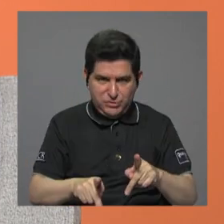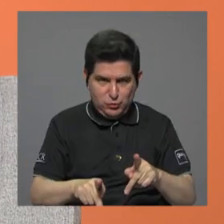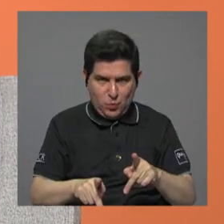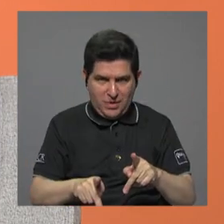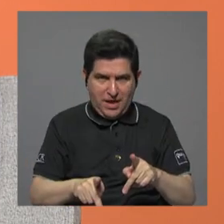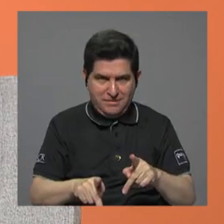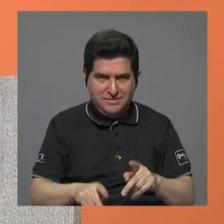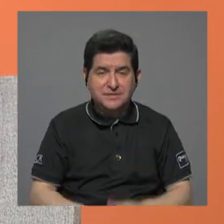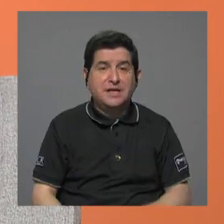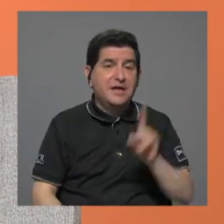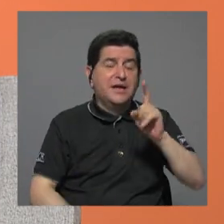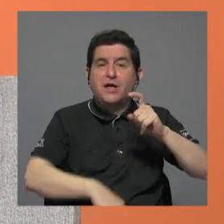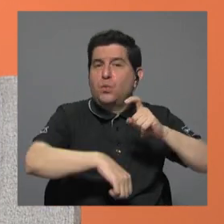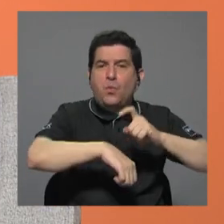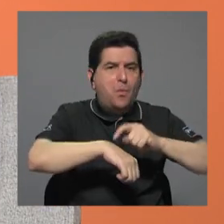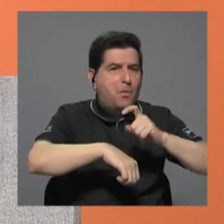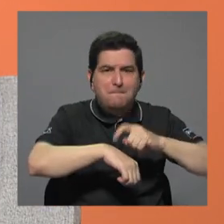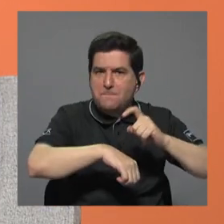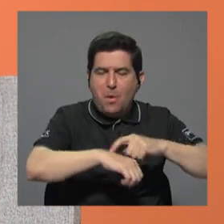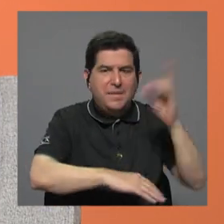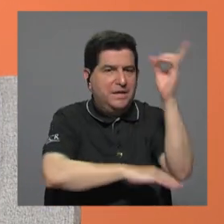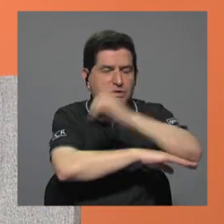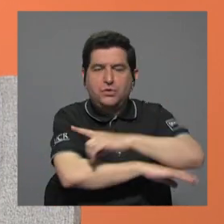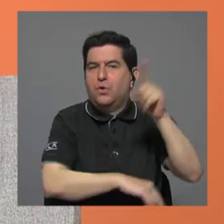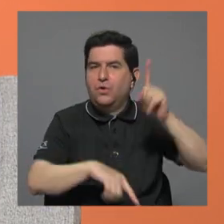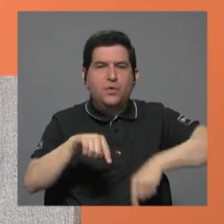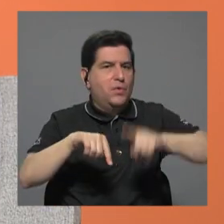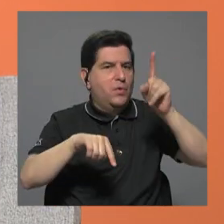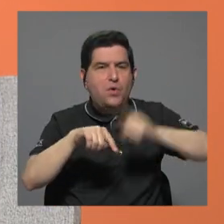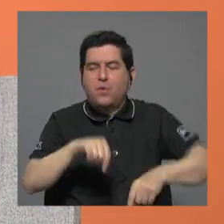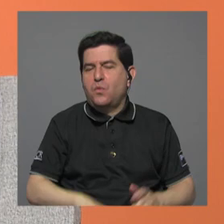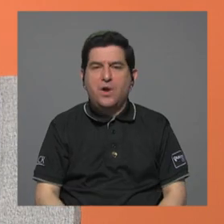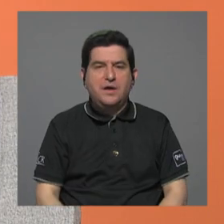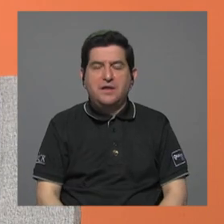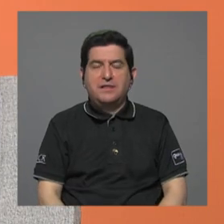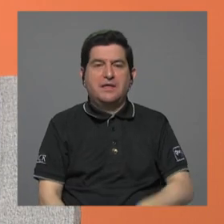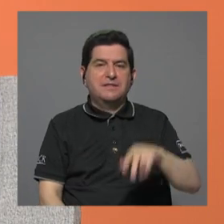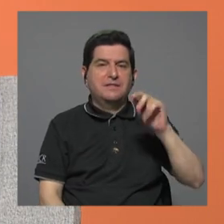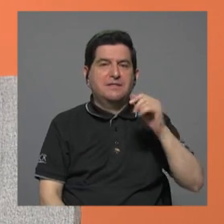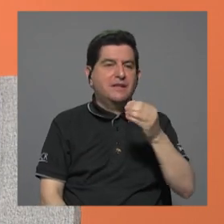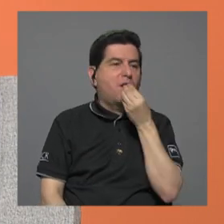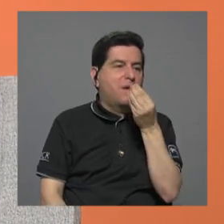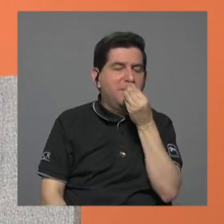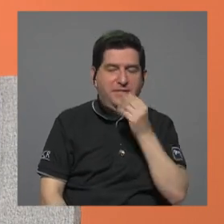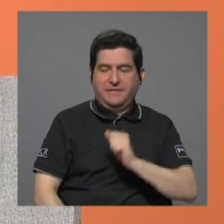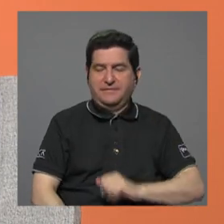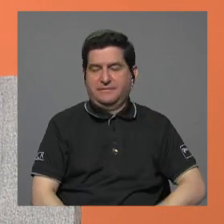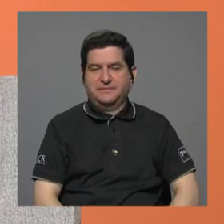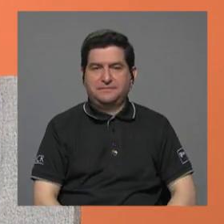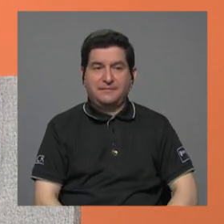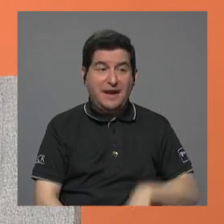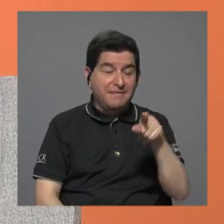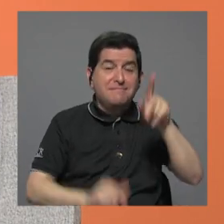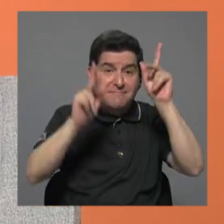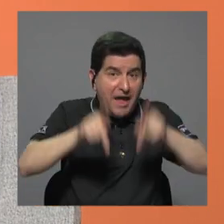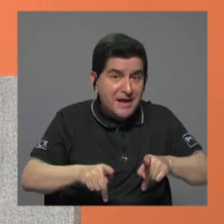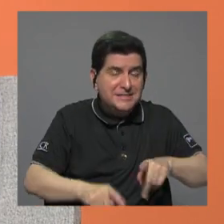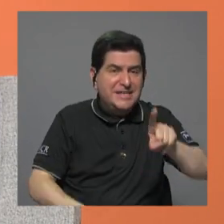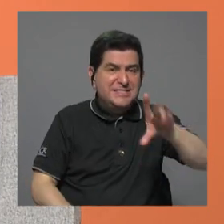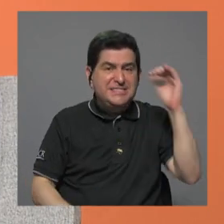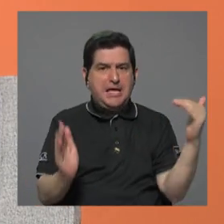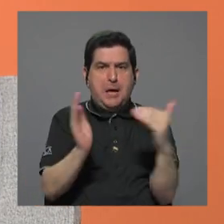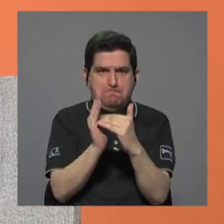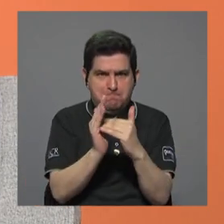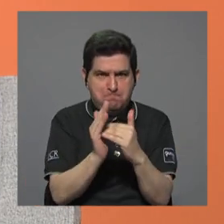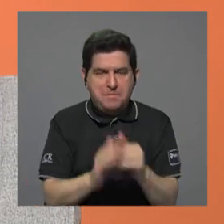que en algún momento del día no pueden tener alguno de los alimentos, y de esas personas 100 mil